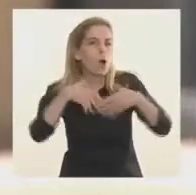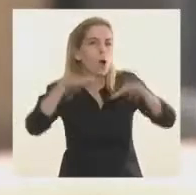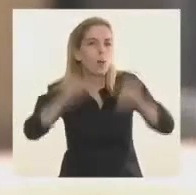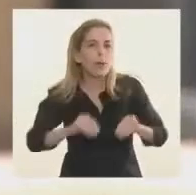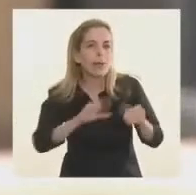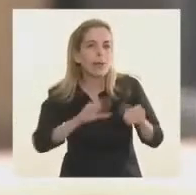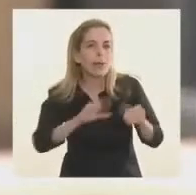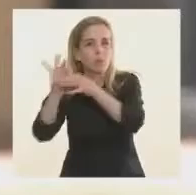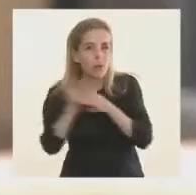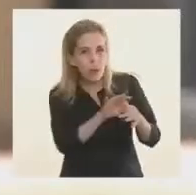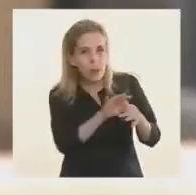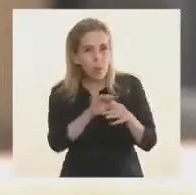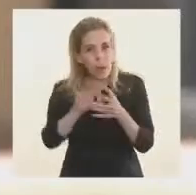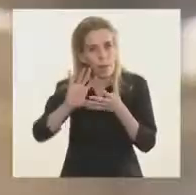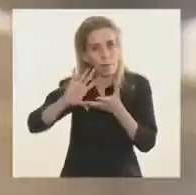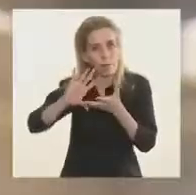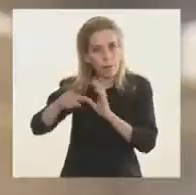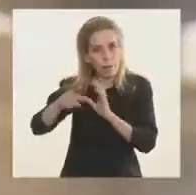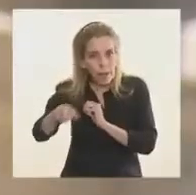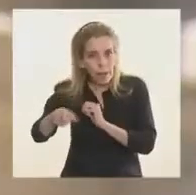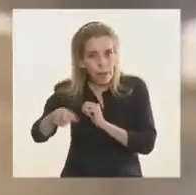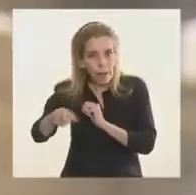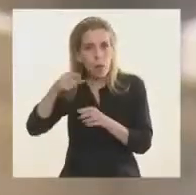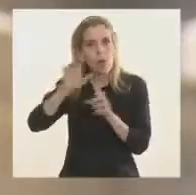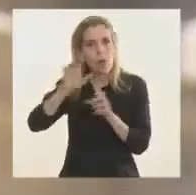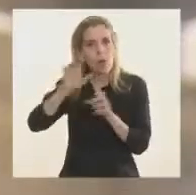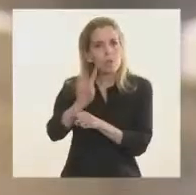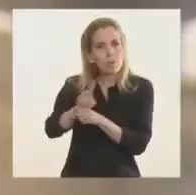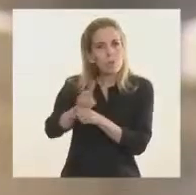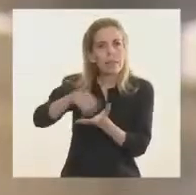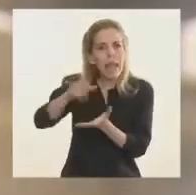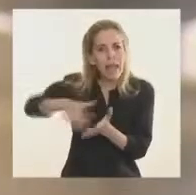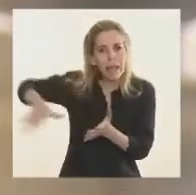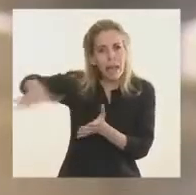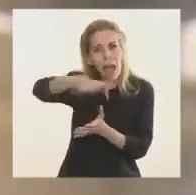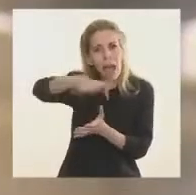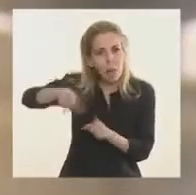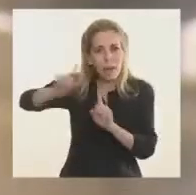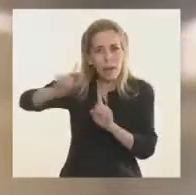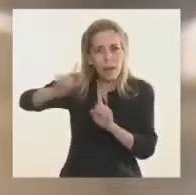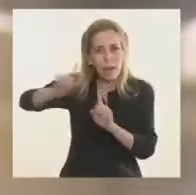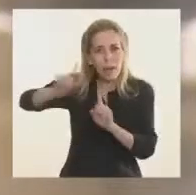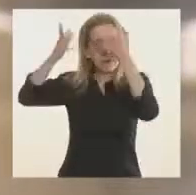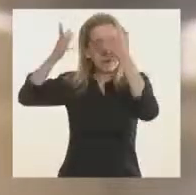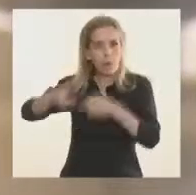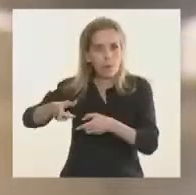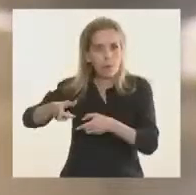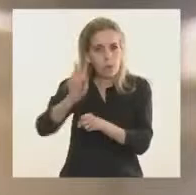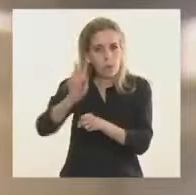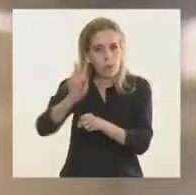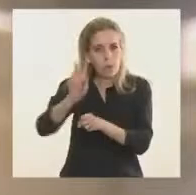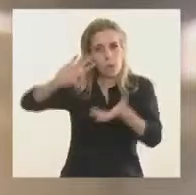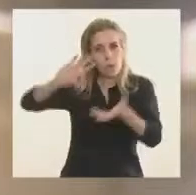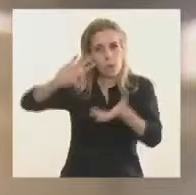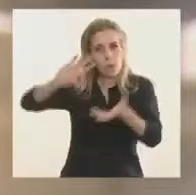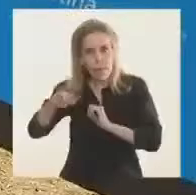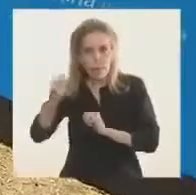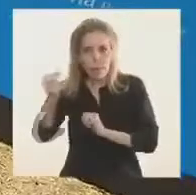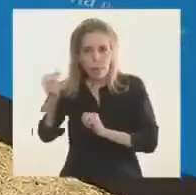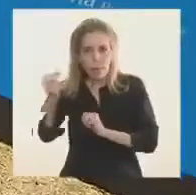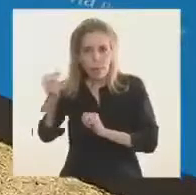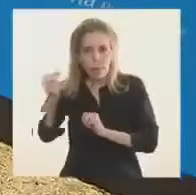donde podamos proteger el humedal de fondo, porque es algo fundamental a nuestro ambiente y a nuestra regulación,